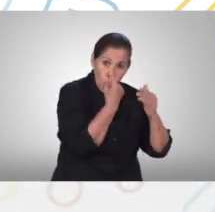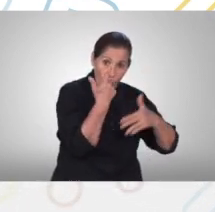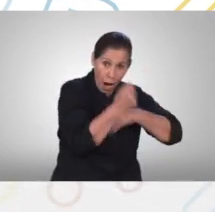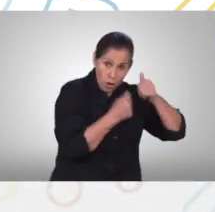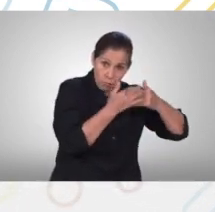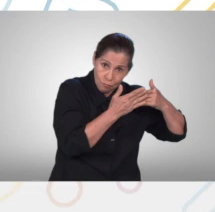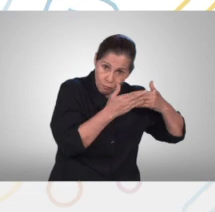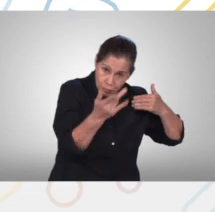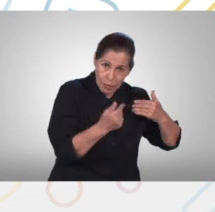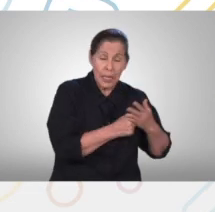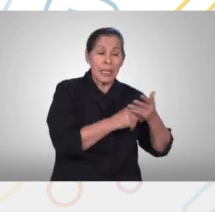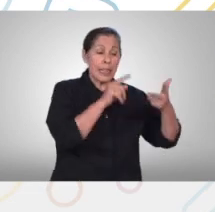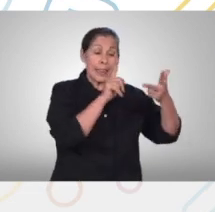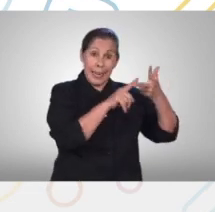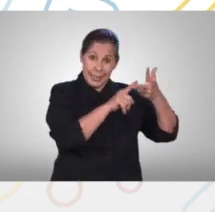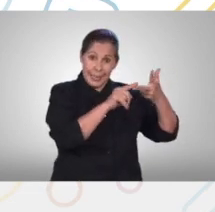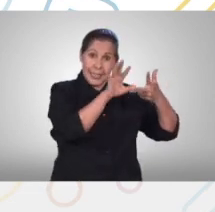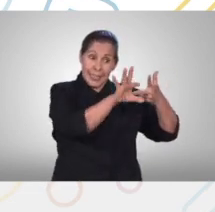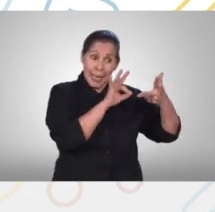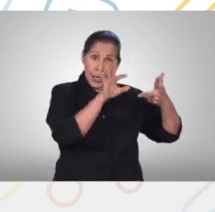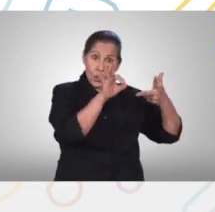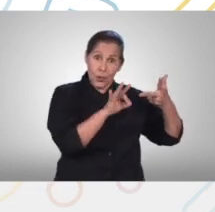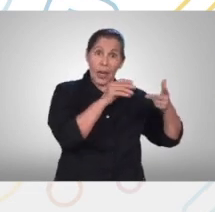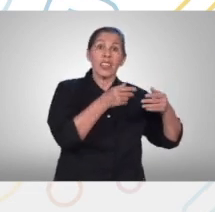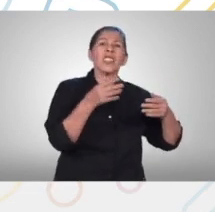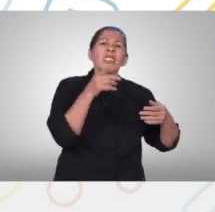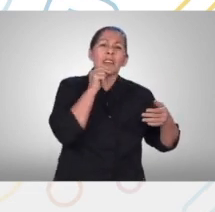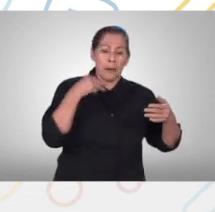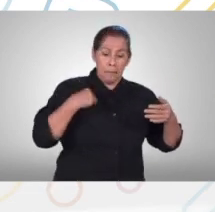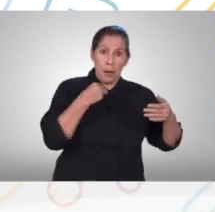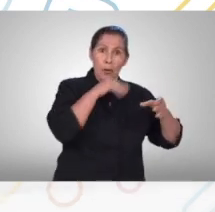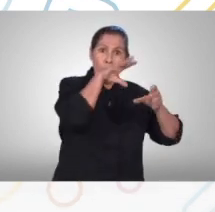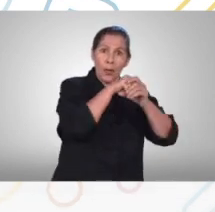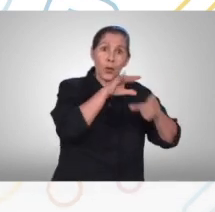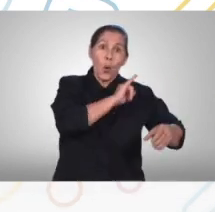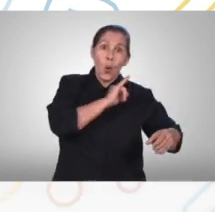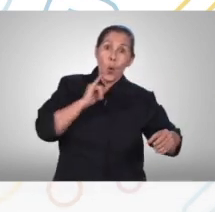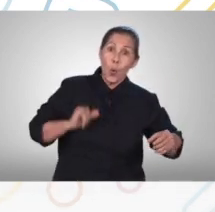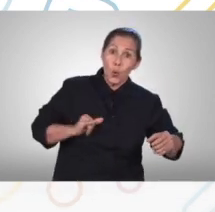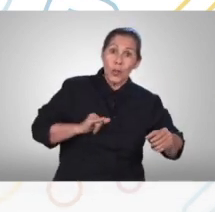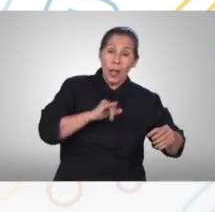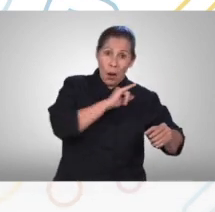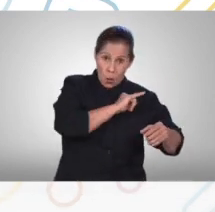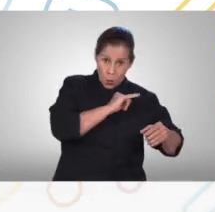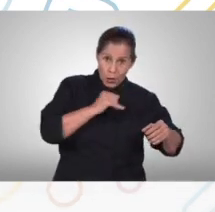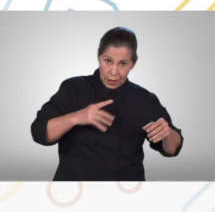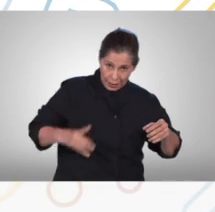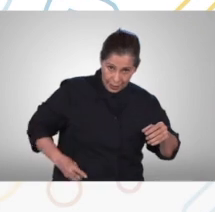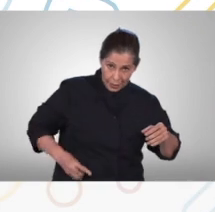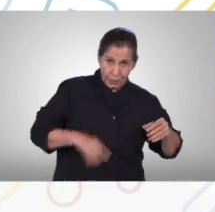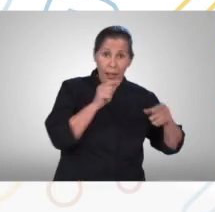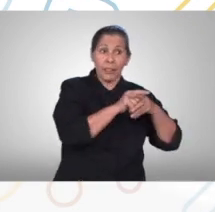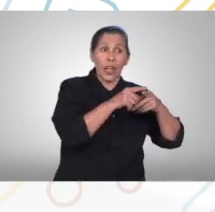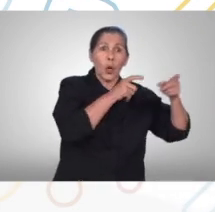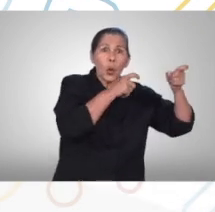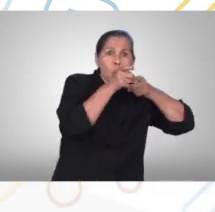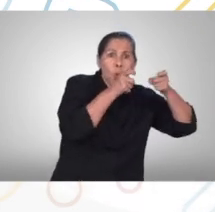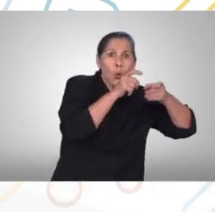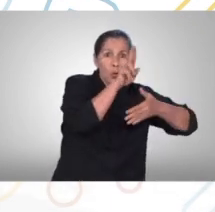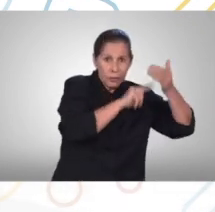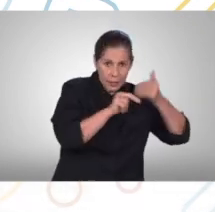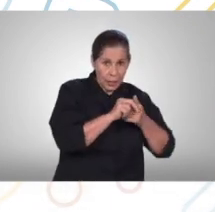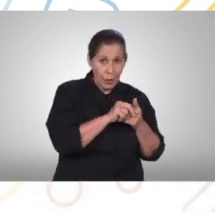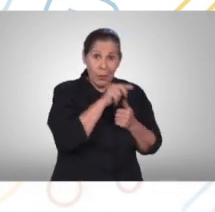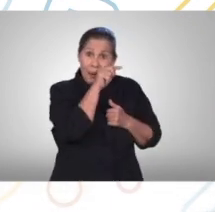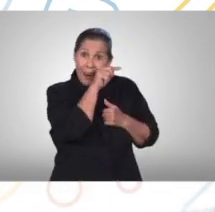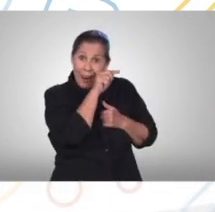elegir a los integrantes de la junta de dirección universitaria para este importante órgano se seleccionarán 36